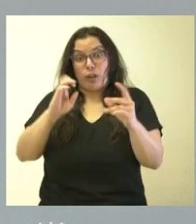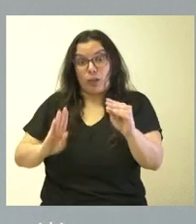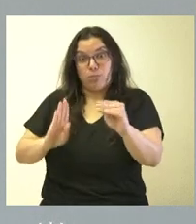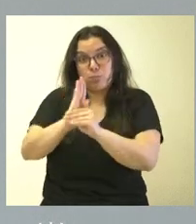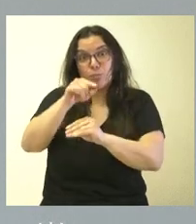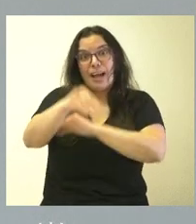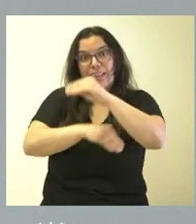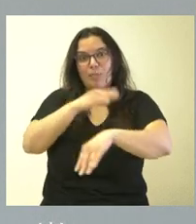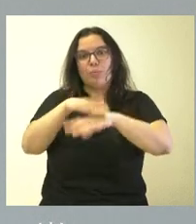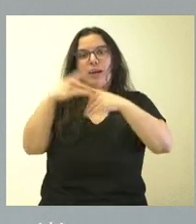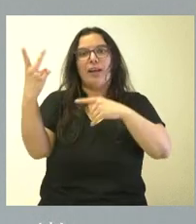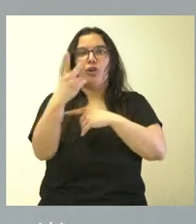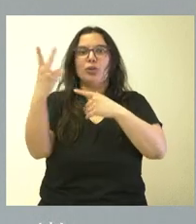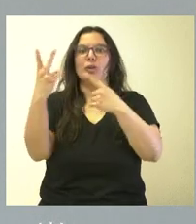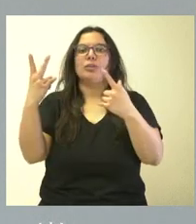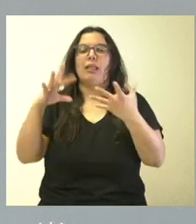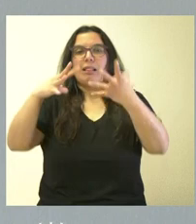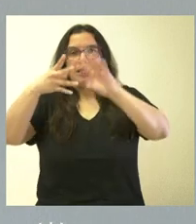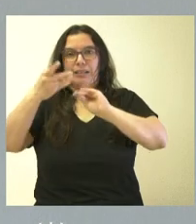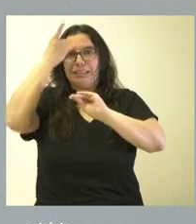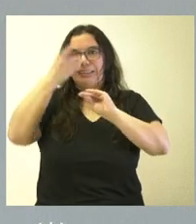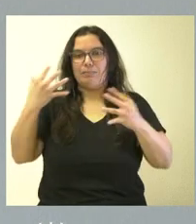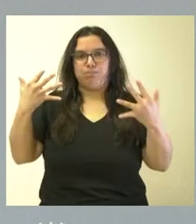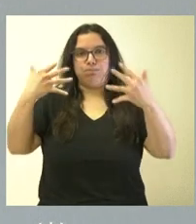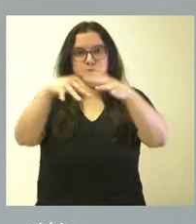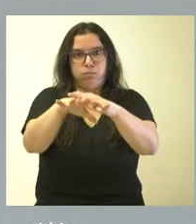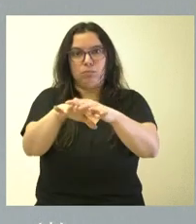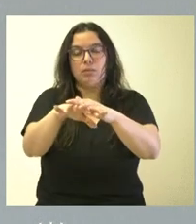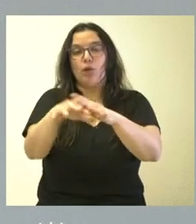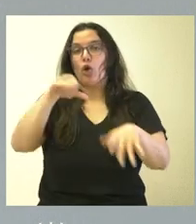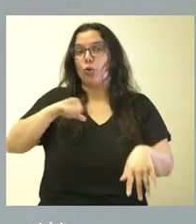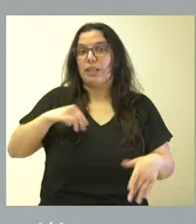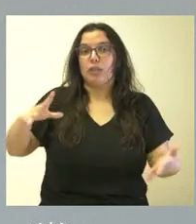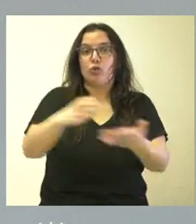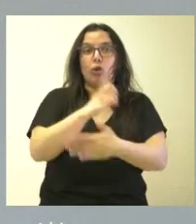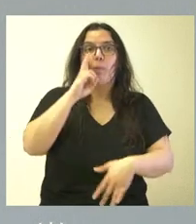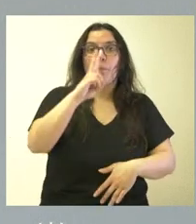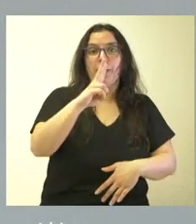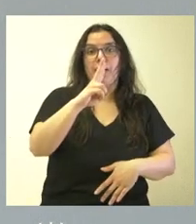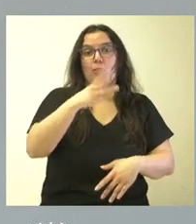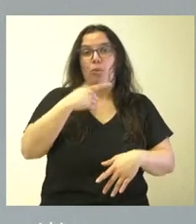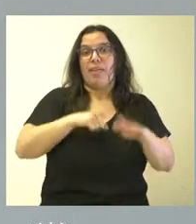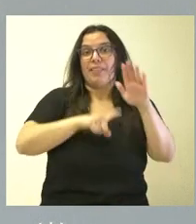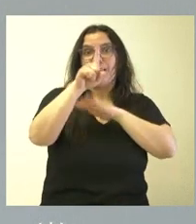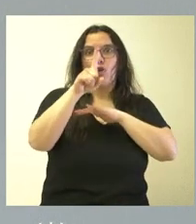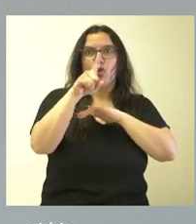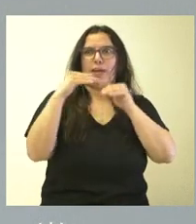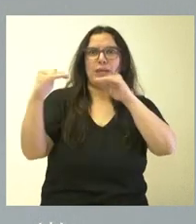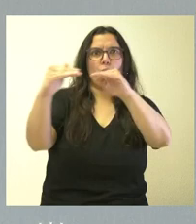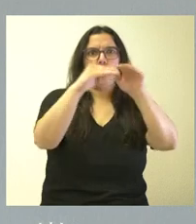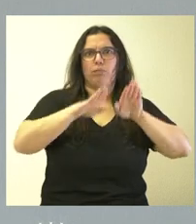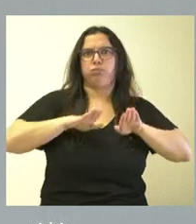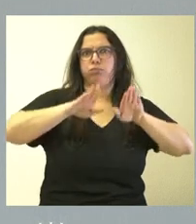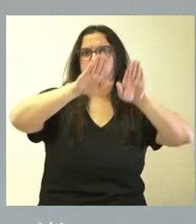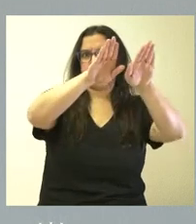desde el punto de vista de la digitalización. El que siempre todos los hospitales tengan el mismo nivel de desarrollo de vanguardia para la